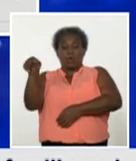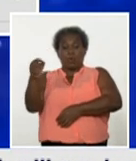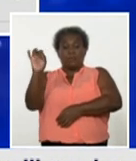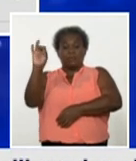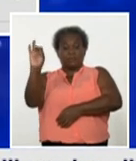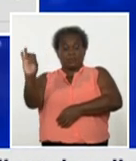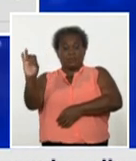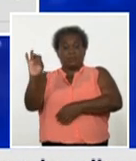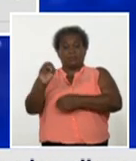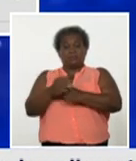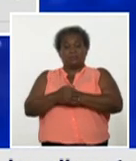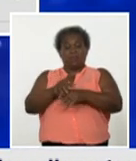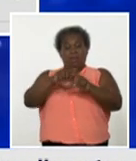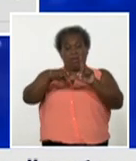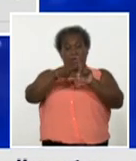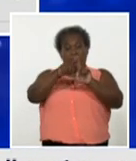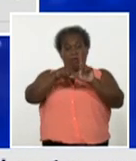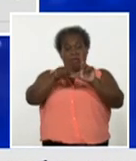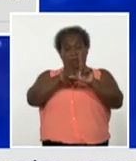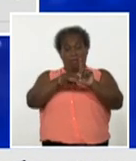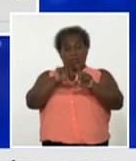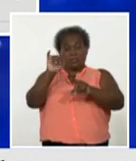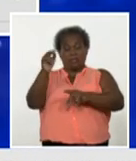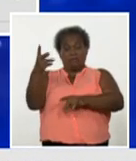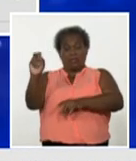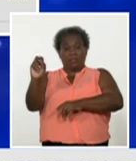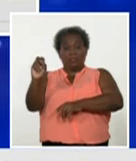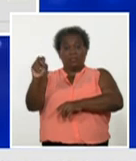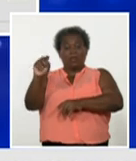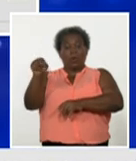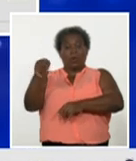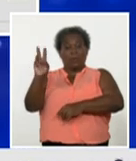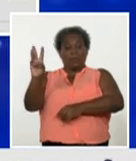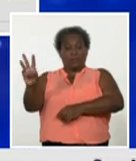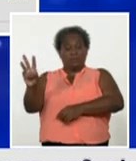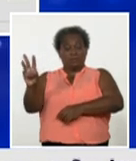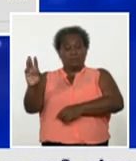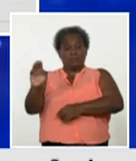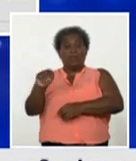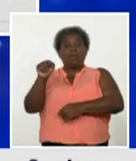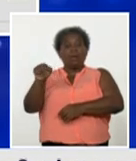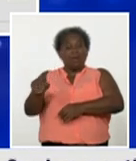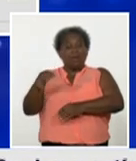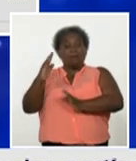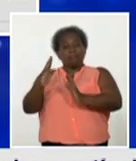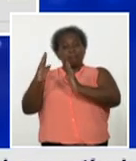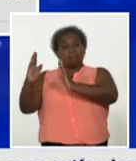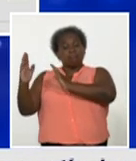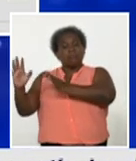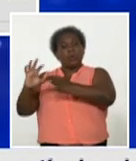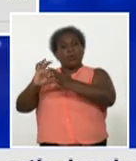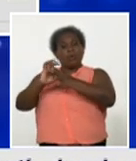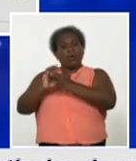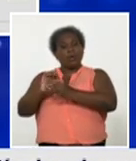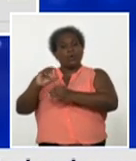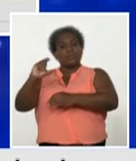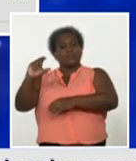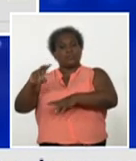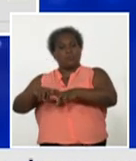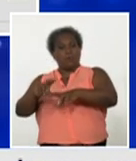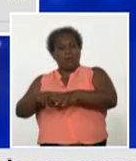regla 620,3 y después guanabacoa centro habana rollo naranjo